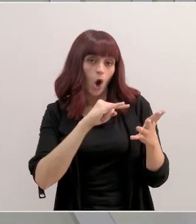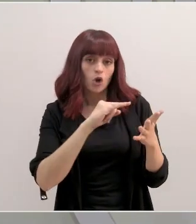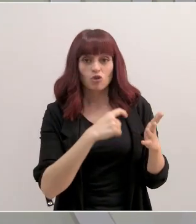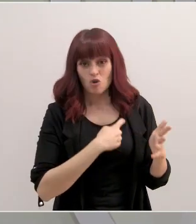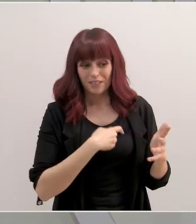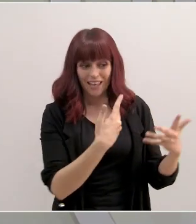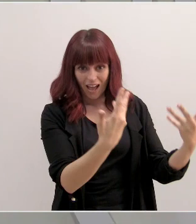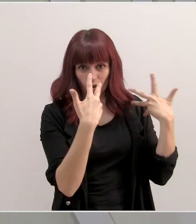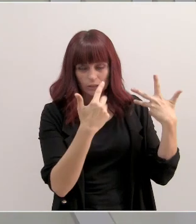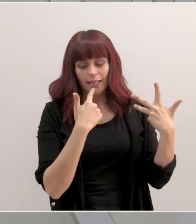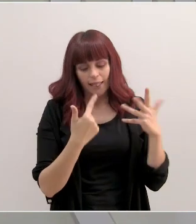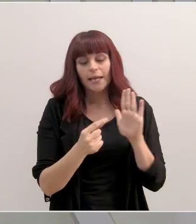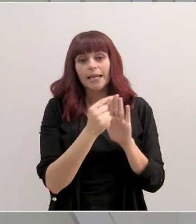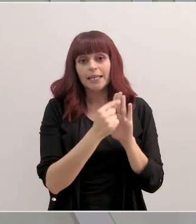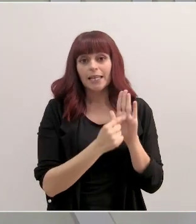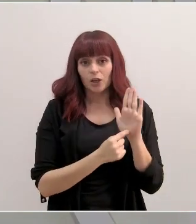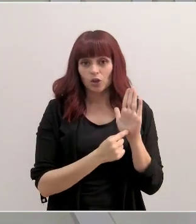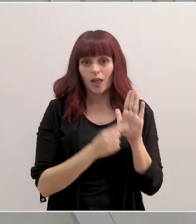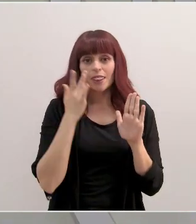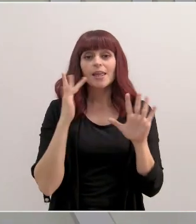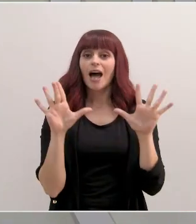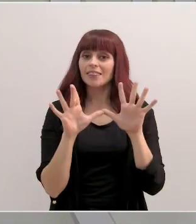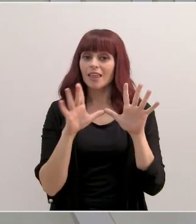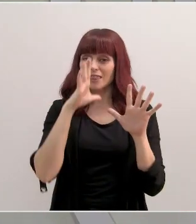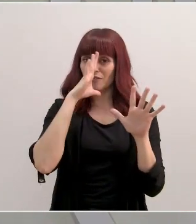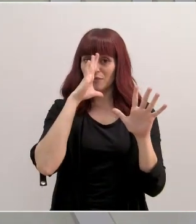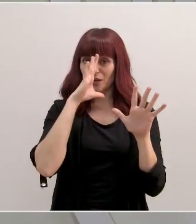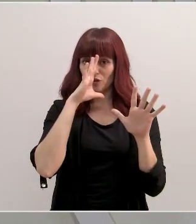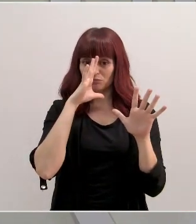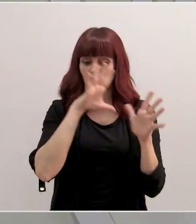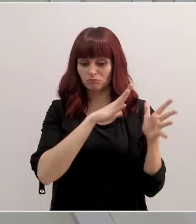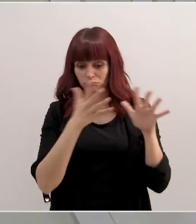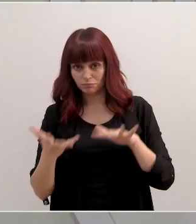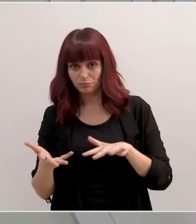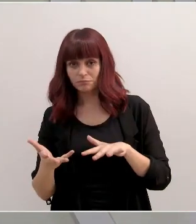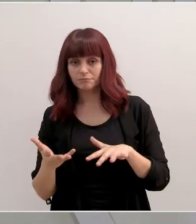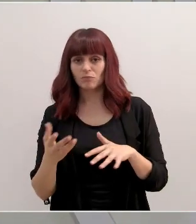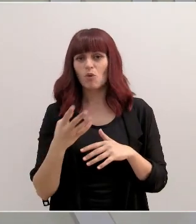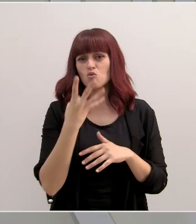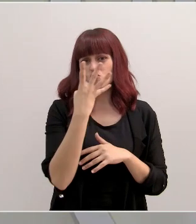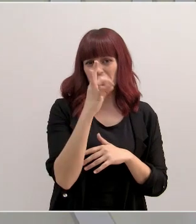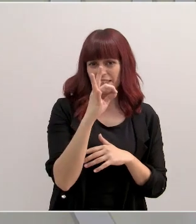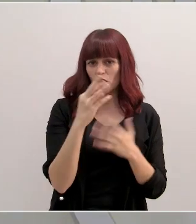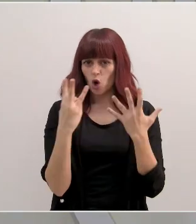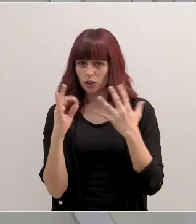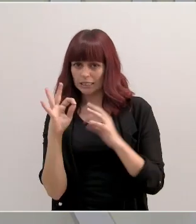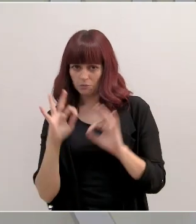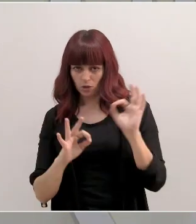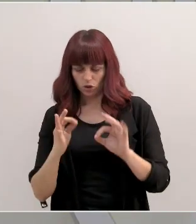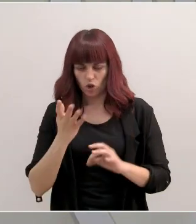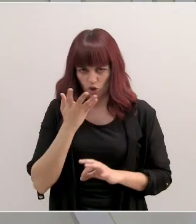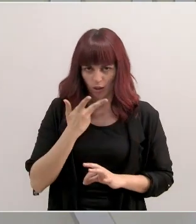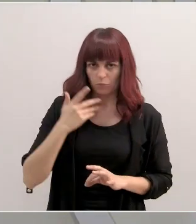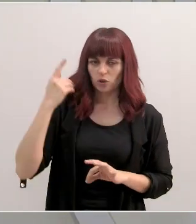lógicamente, es aplicar esos criterios que se adoptaron el 10 de febrero y que valoramos con el 40 y el 80%. Conocemos y somos